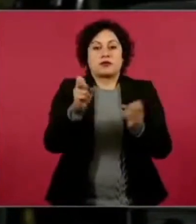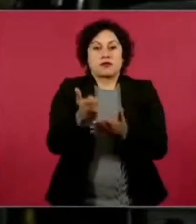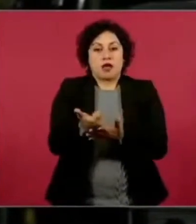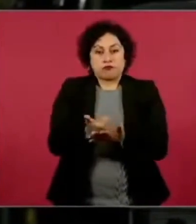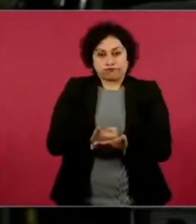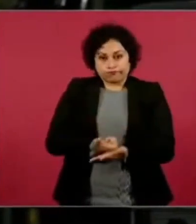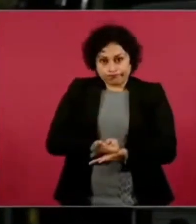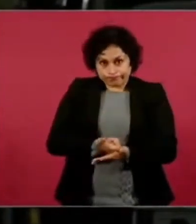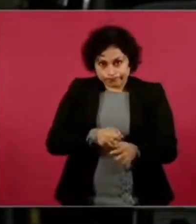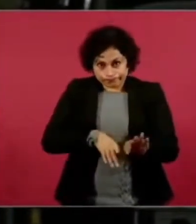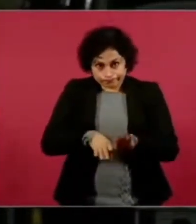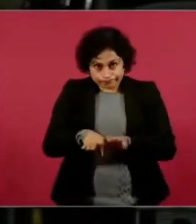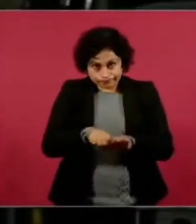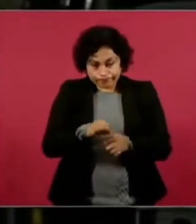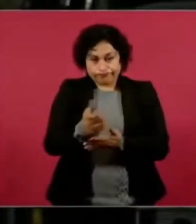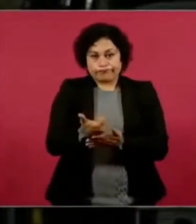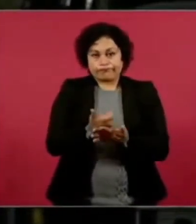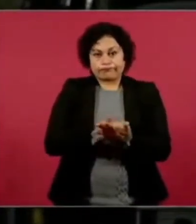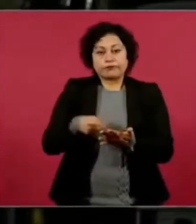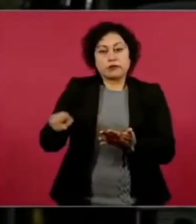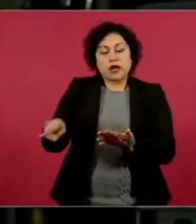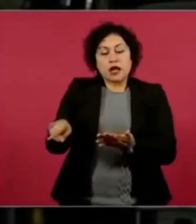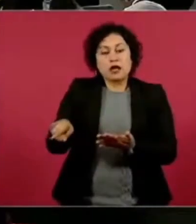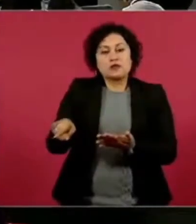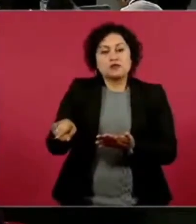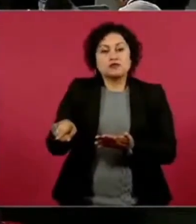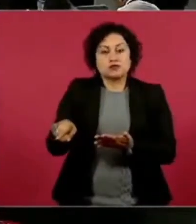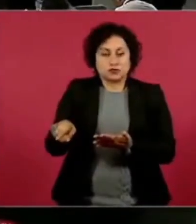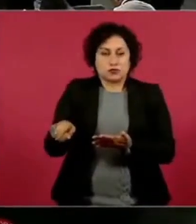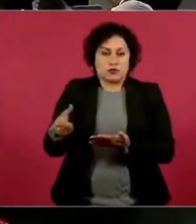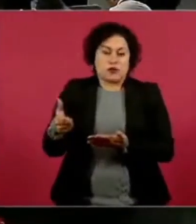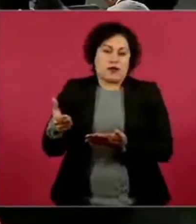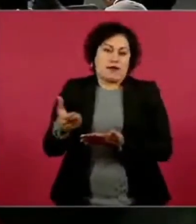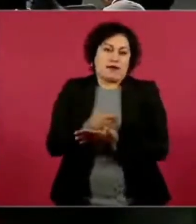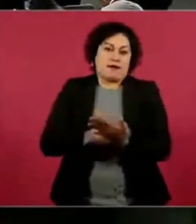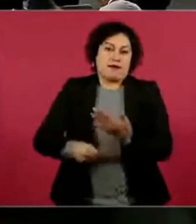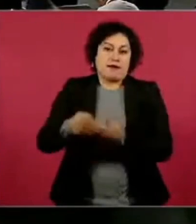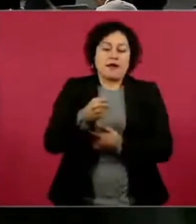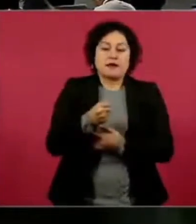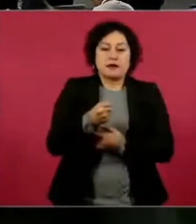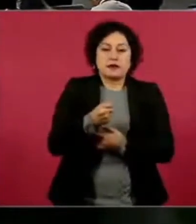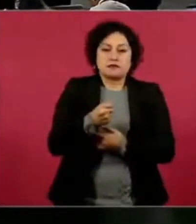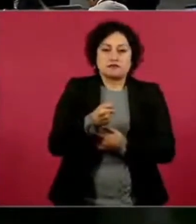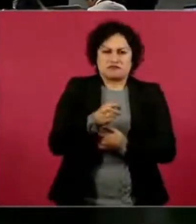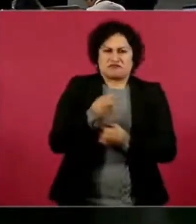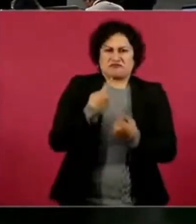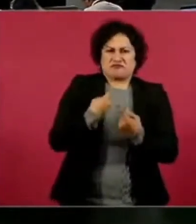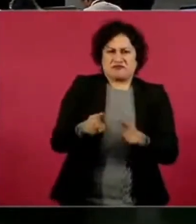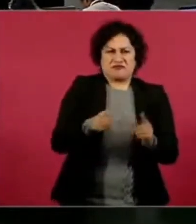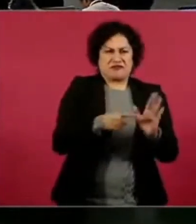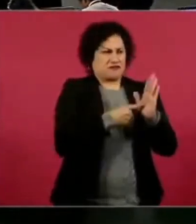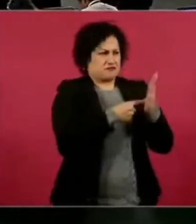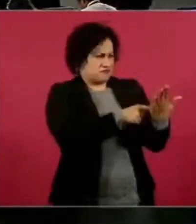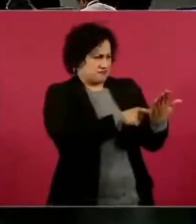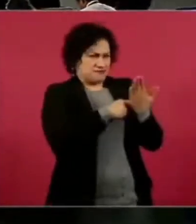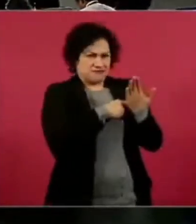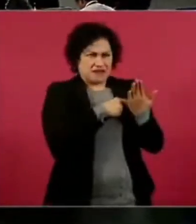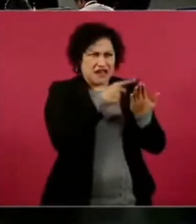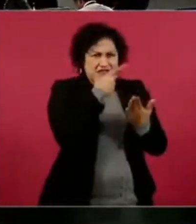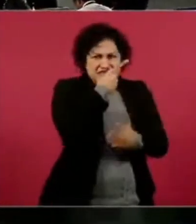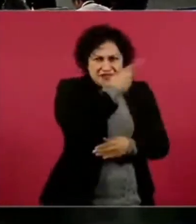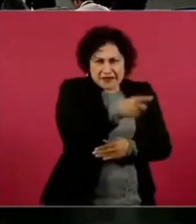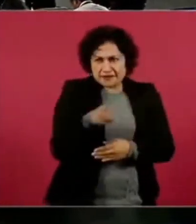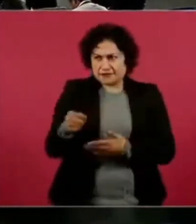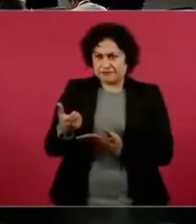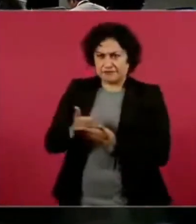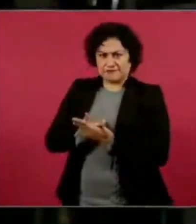a la semana lo que reciben ellos, lo que se declara es distinto a lo que se deposita. Uno de los trabajadores menciona que